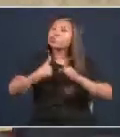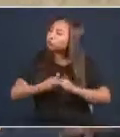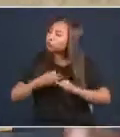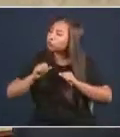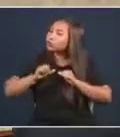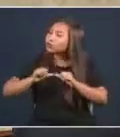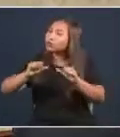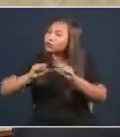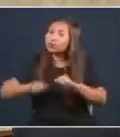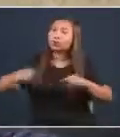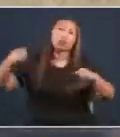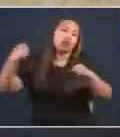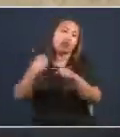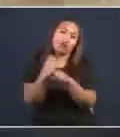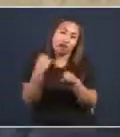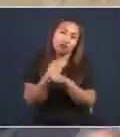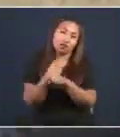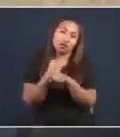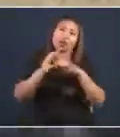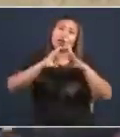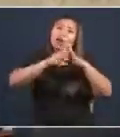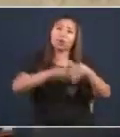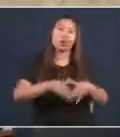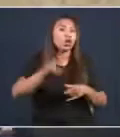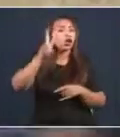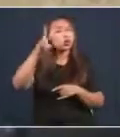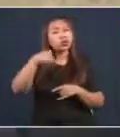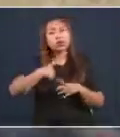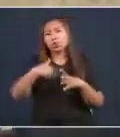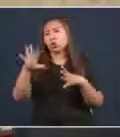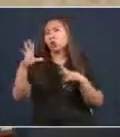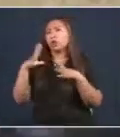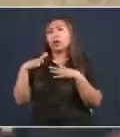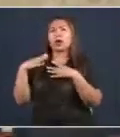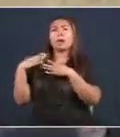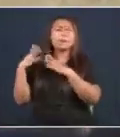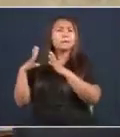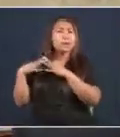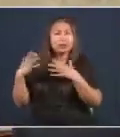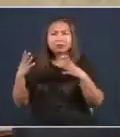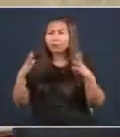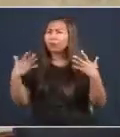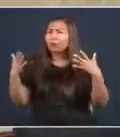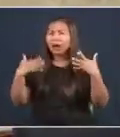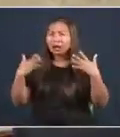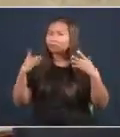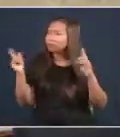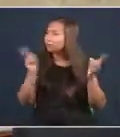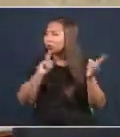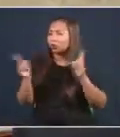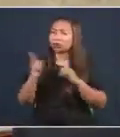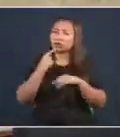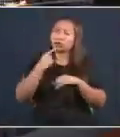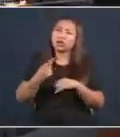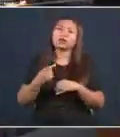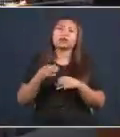en las comisiones. No nos vamos de vacaciones. Eso no es cierto. Muchas gracias.